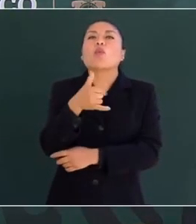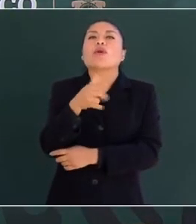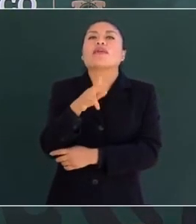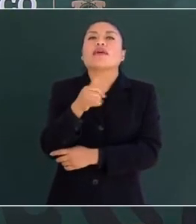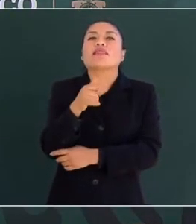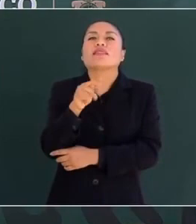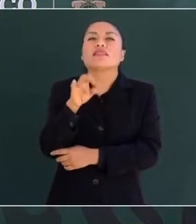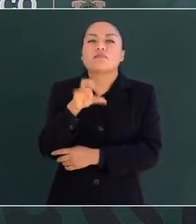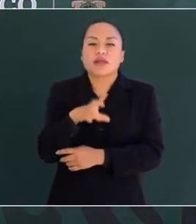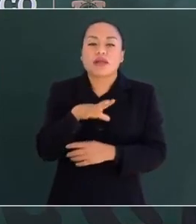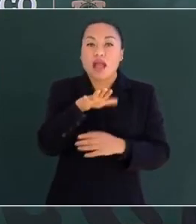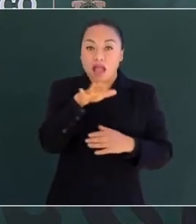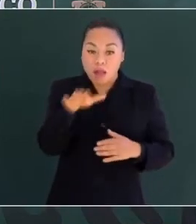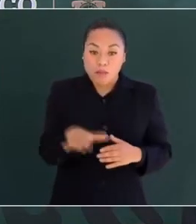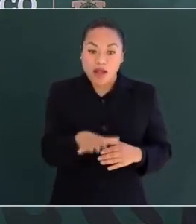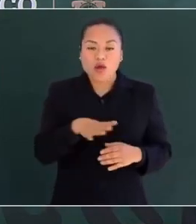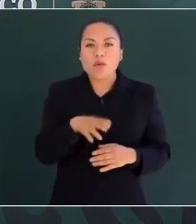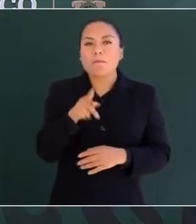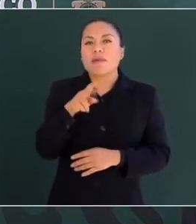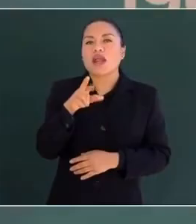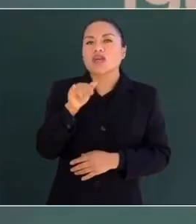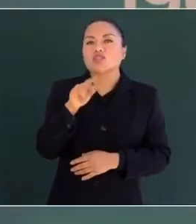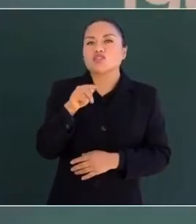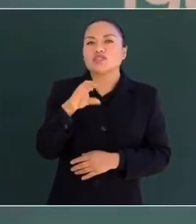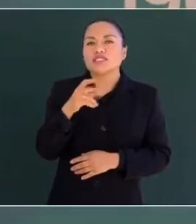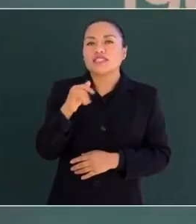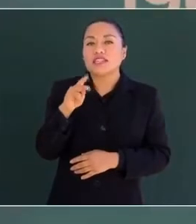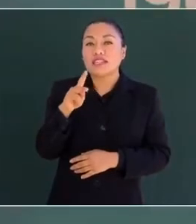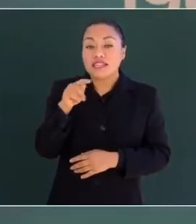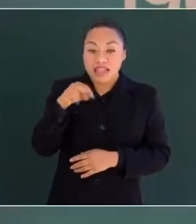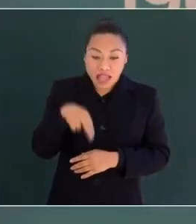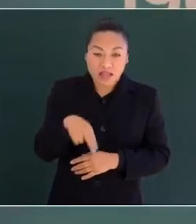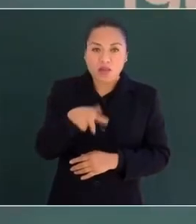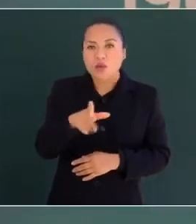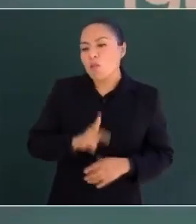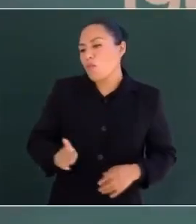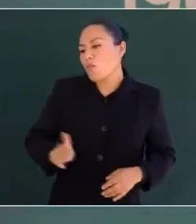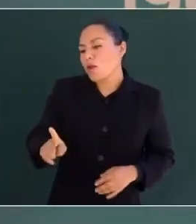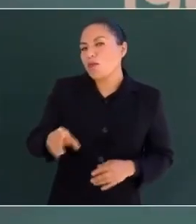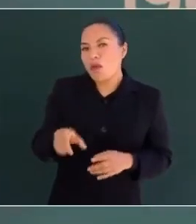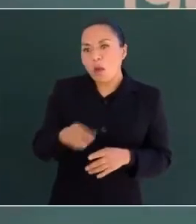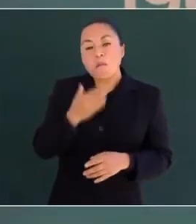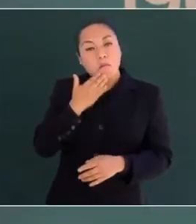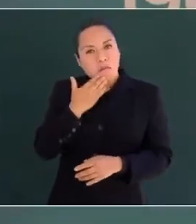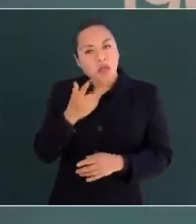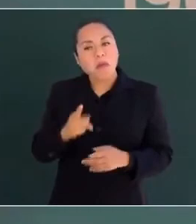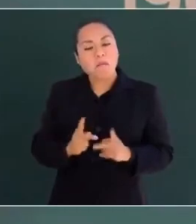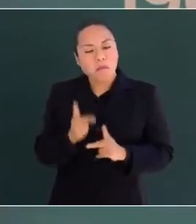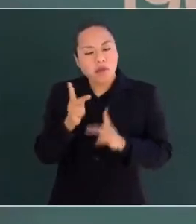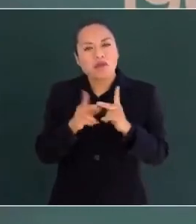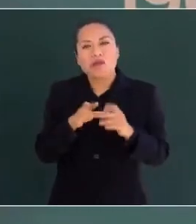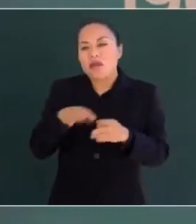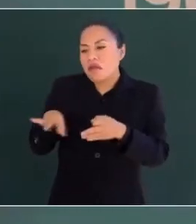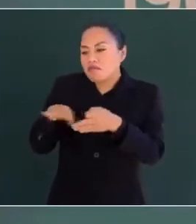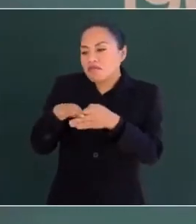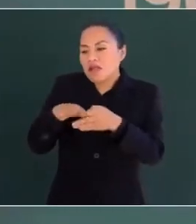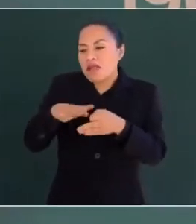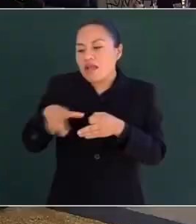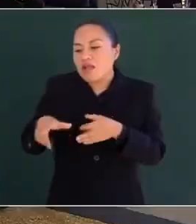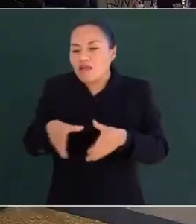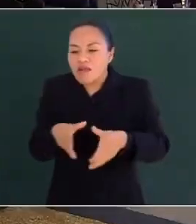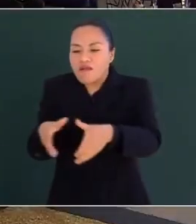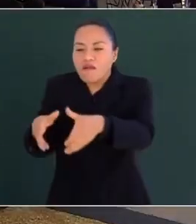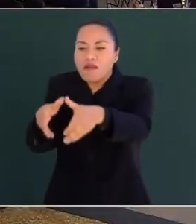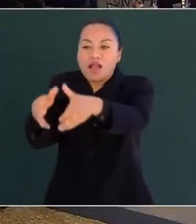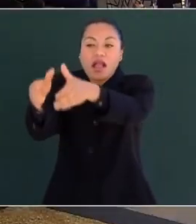Abajo queda el camino para Mochitlán, un pueblo muy fértil, y más acá, junto al santuario, está el camino que va a